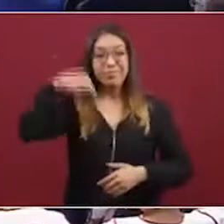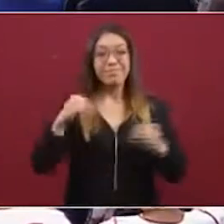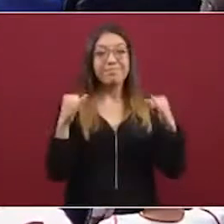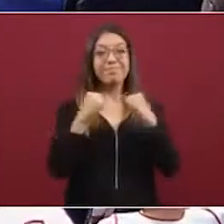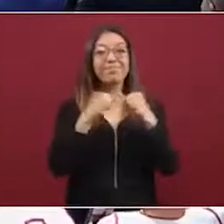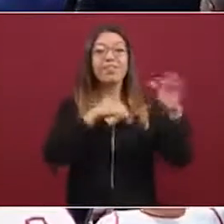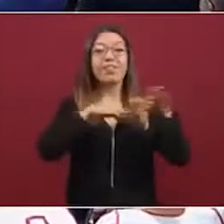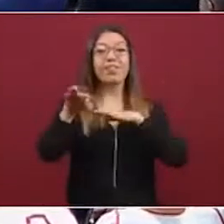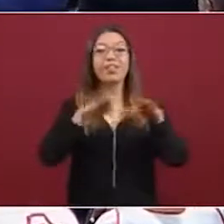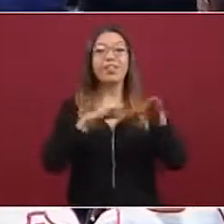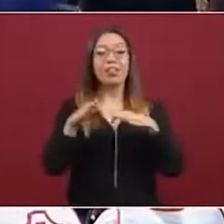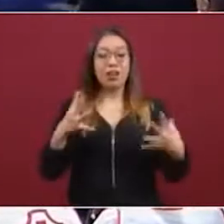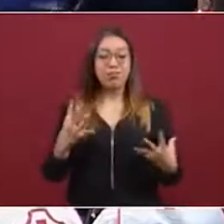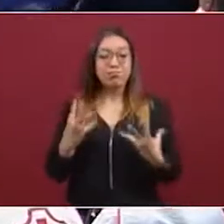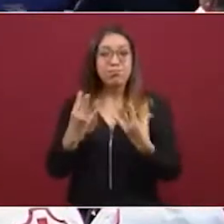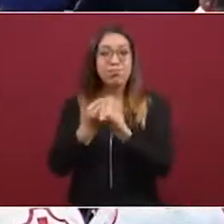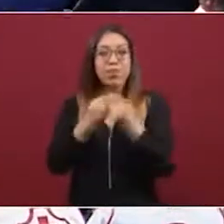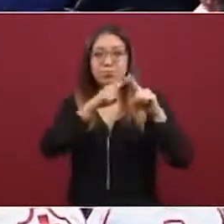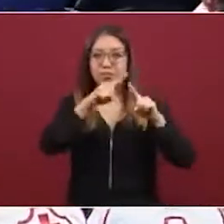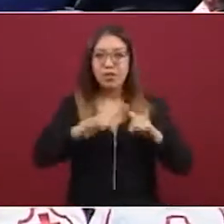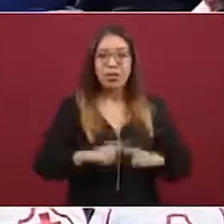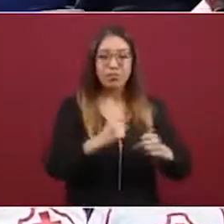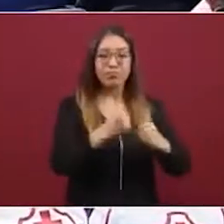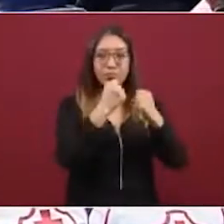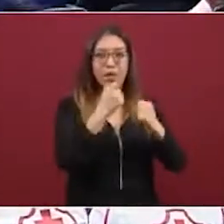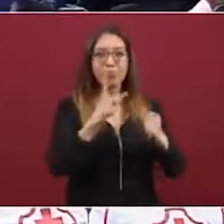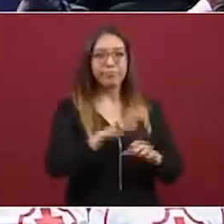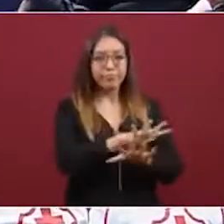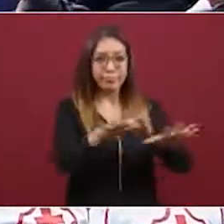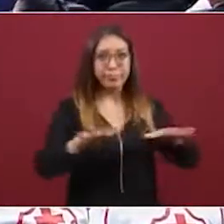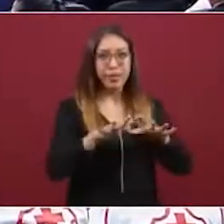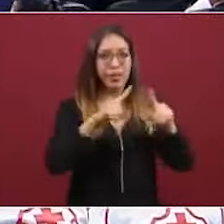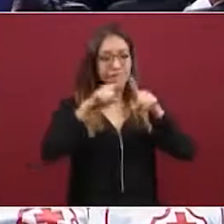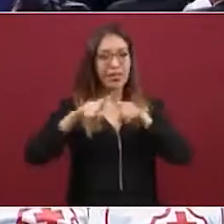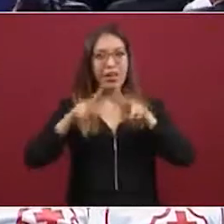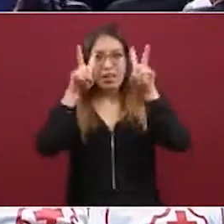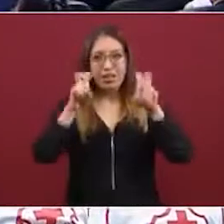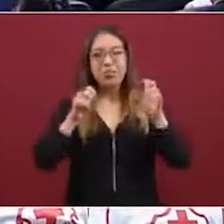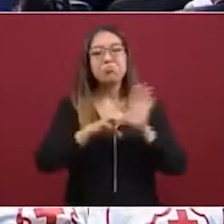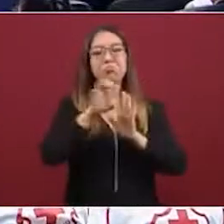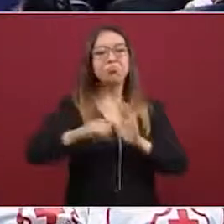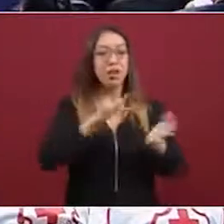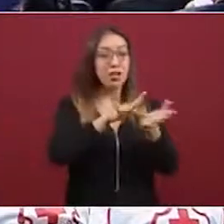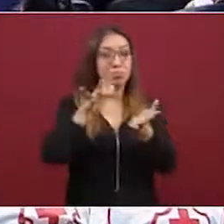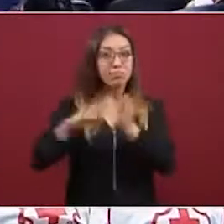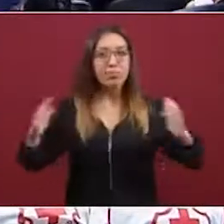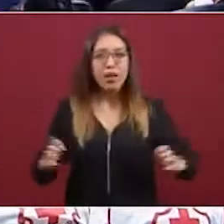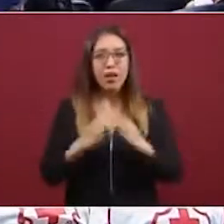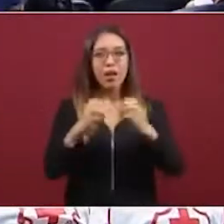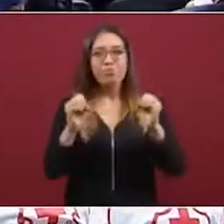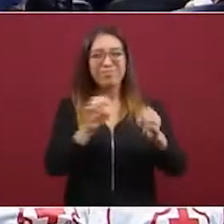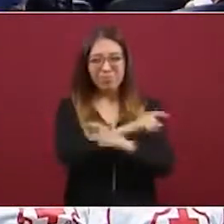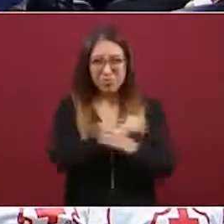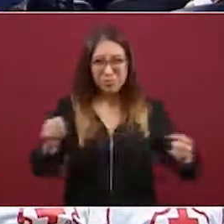trabaja como coadyuvante con los poderes públicos en diversos temas, como son el apoyo a emergencias y desastres, pero sobre